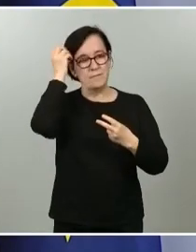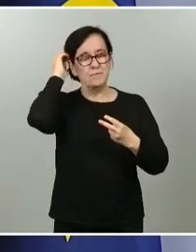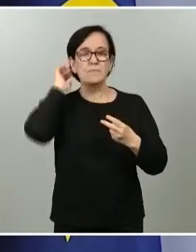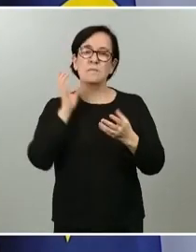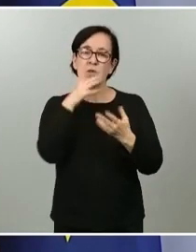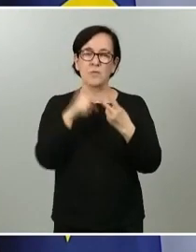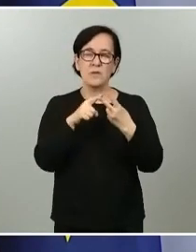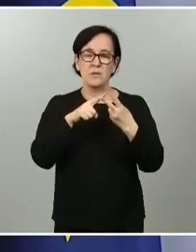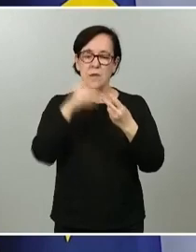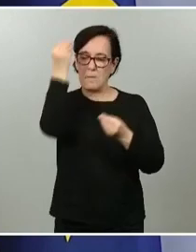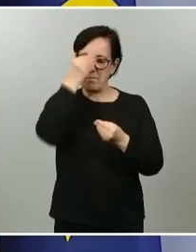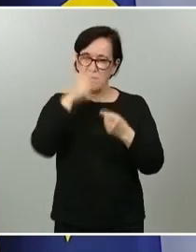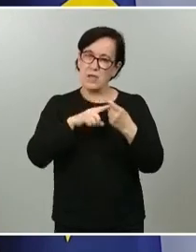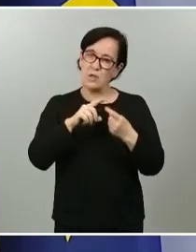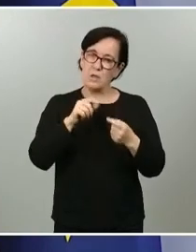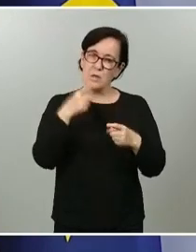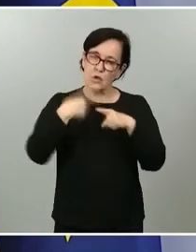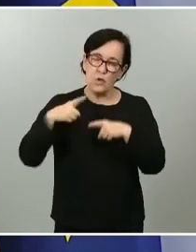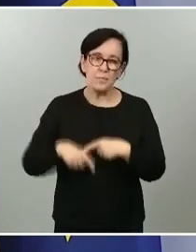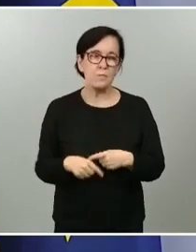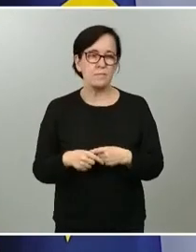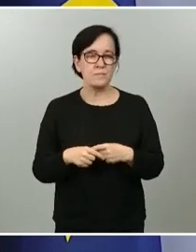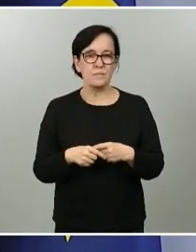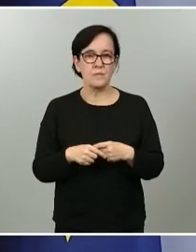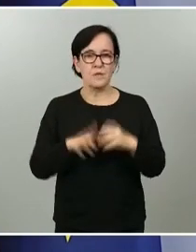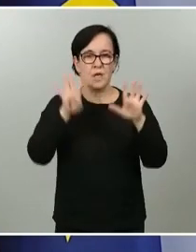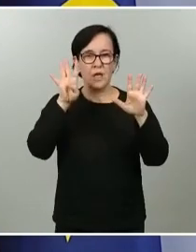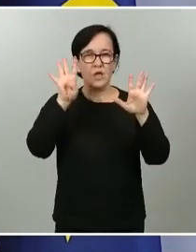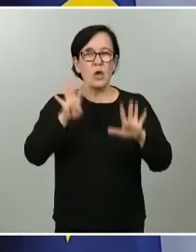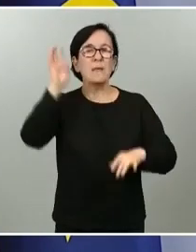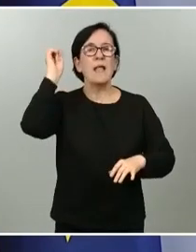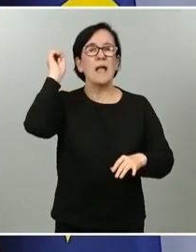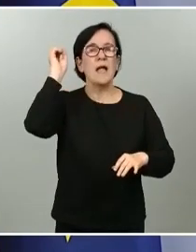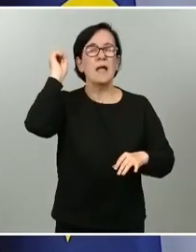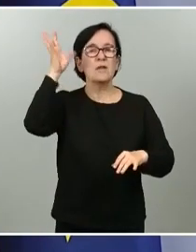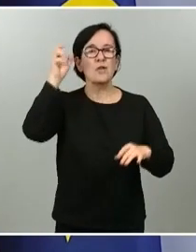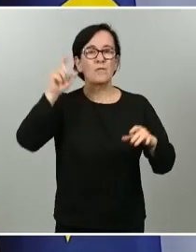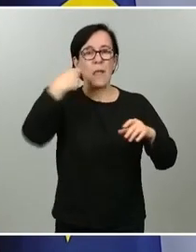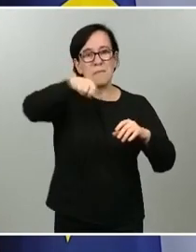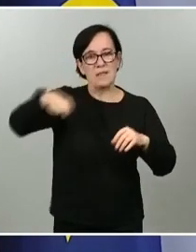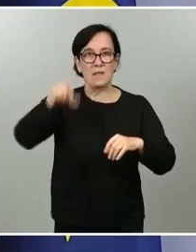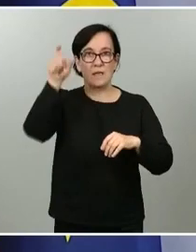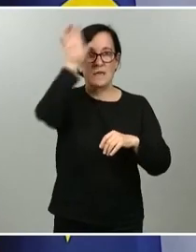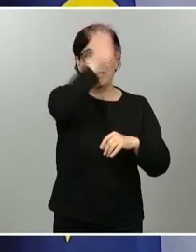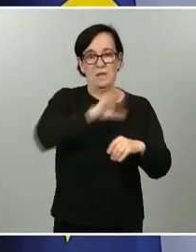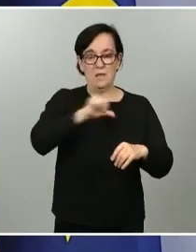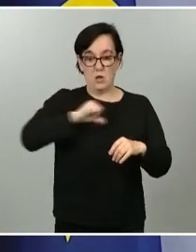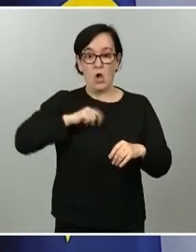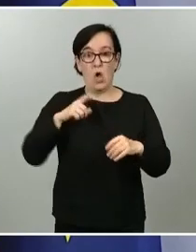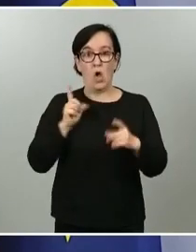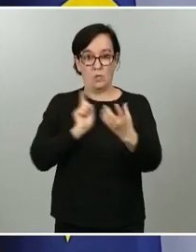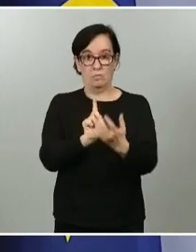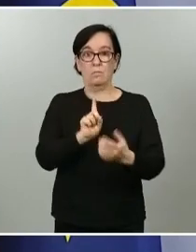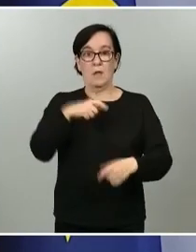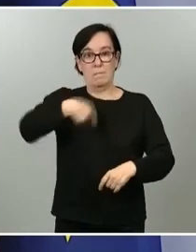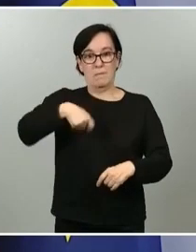consideraciones de la novena conferencia de presidentes autonómicos con el presidente del gobierno. Hoy quería hacer